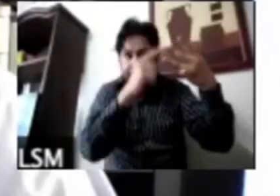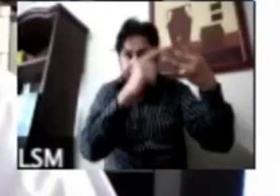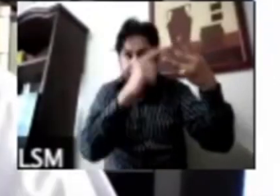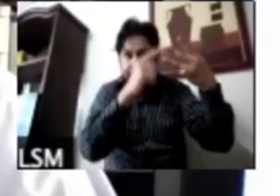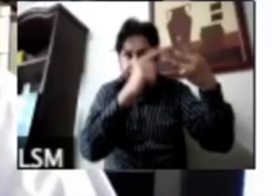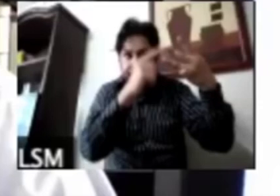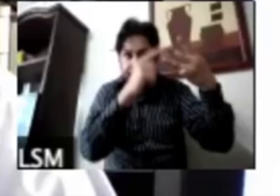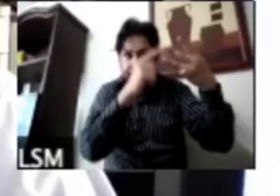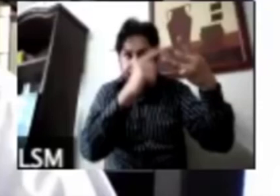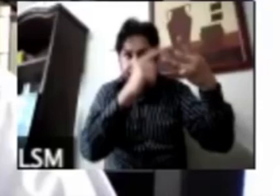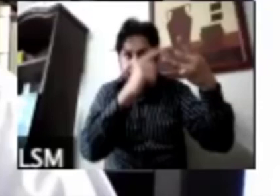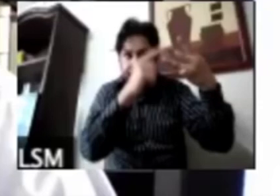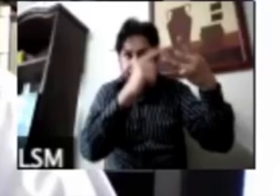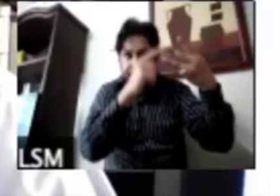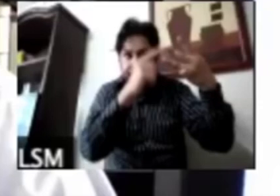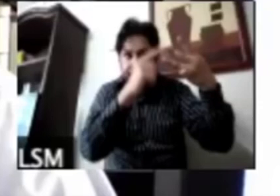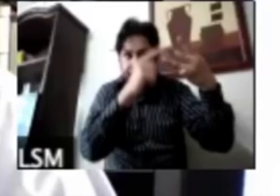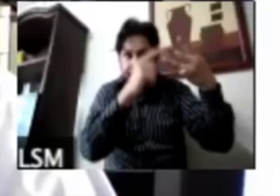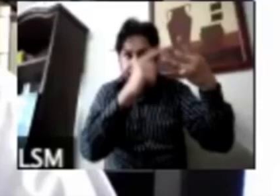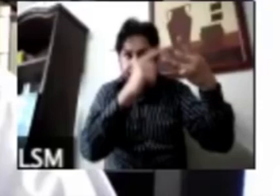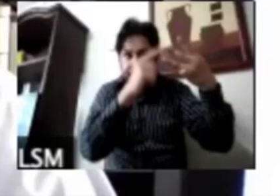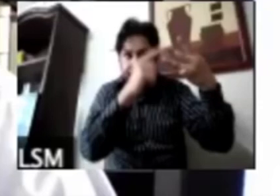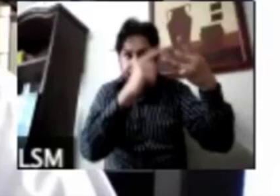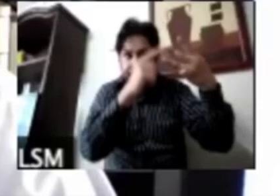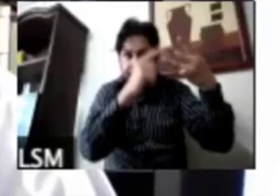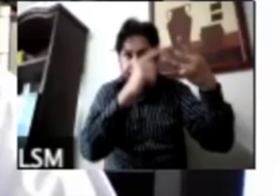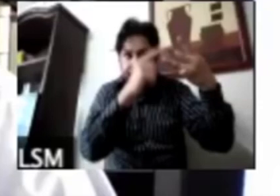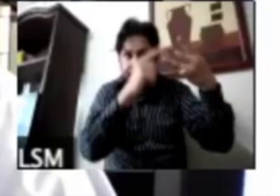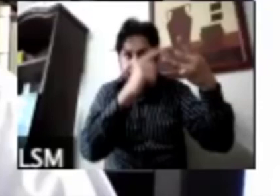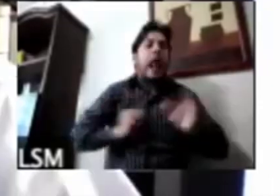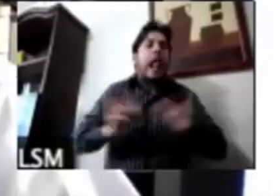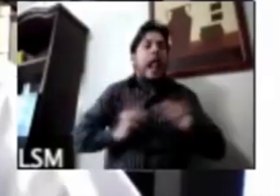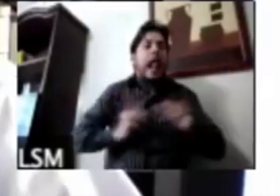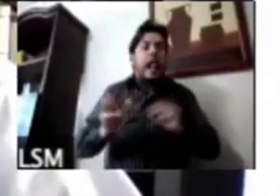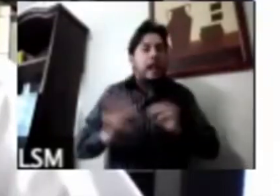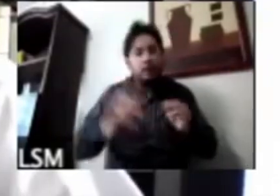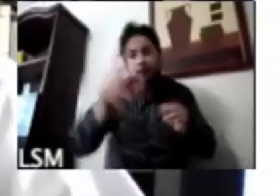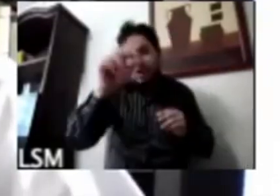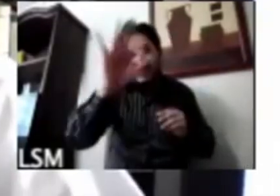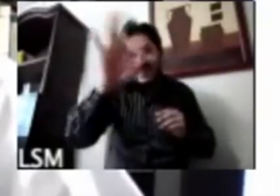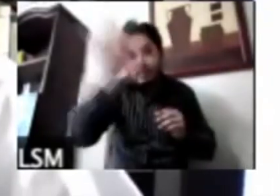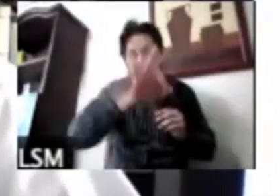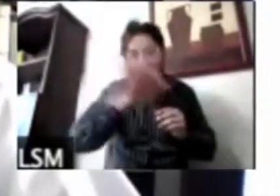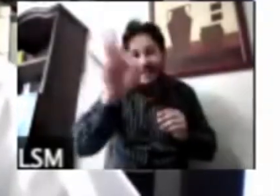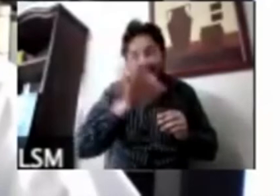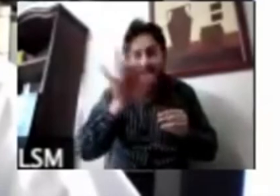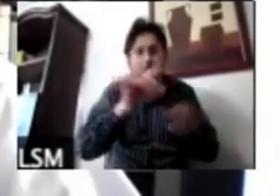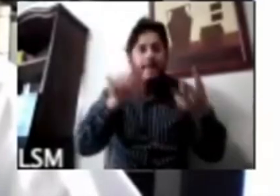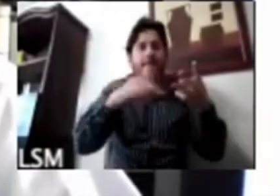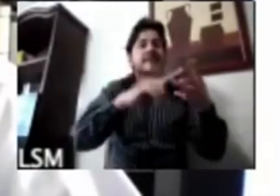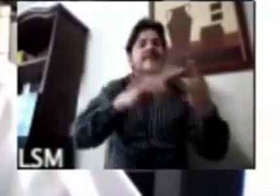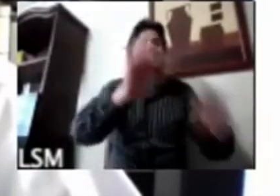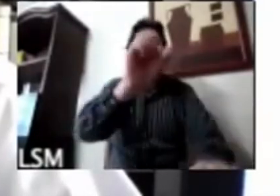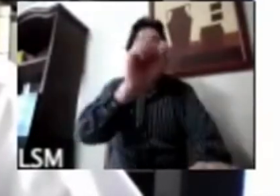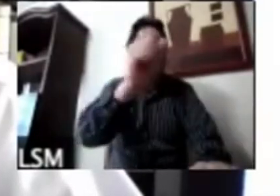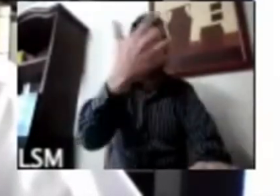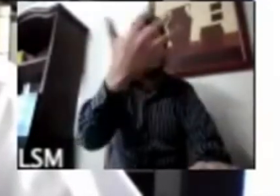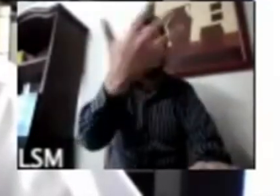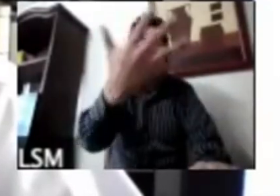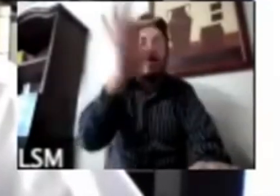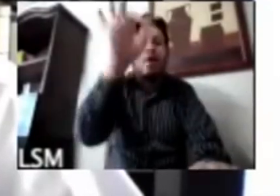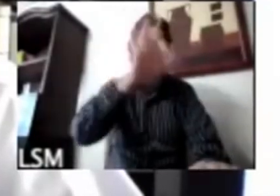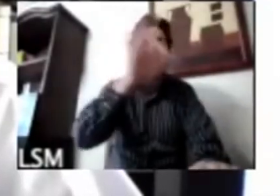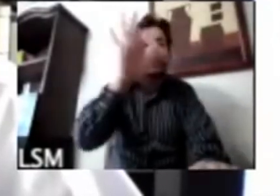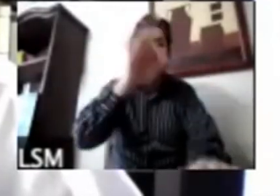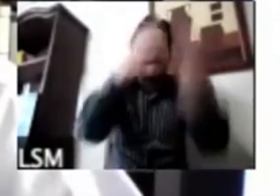era el contagio por abajo 80% 65% nos dijo perder